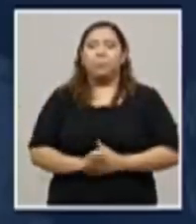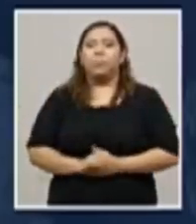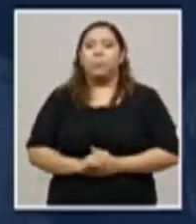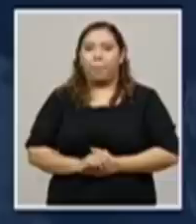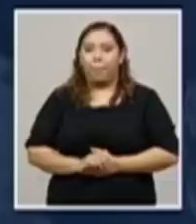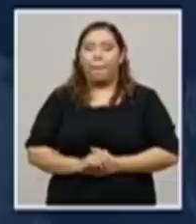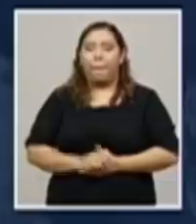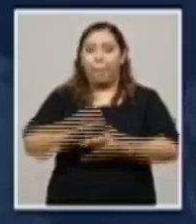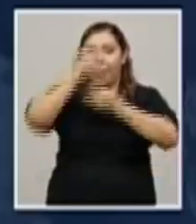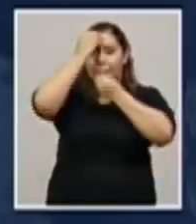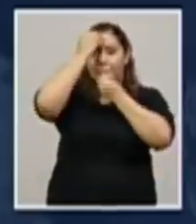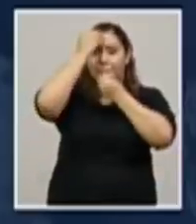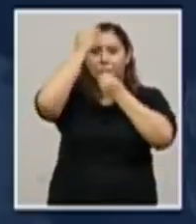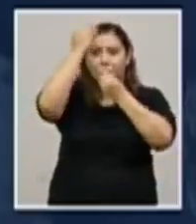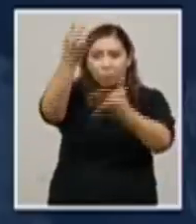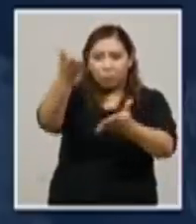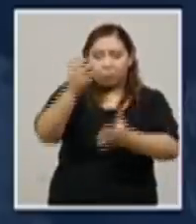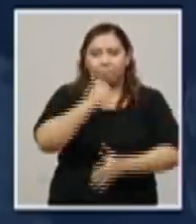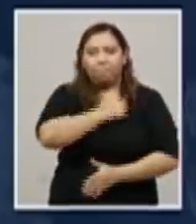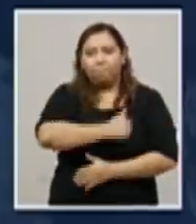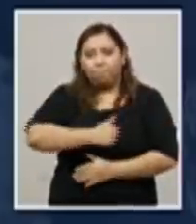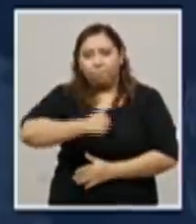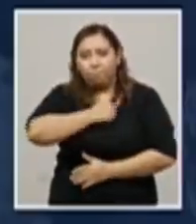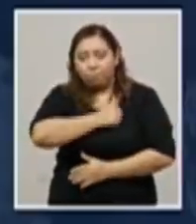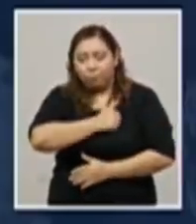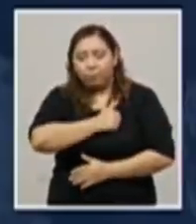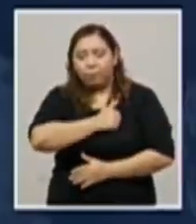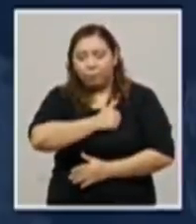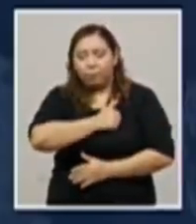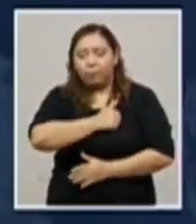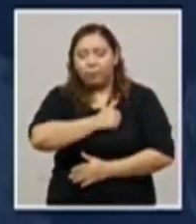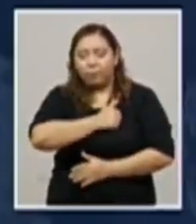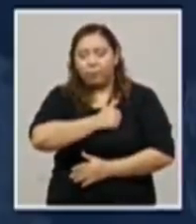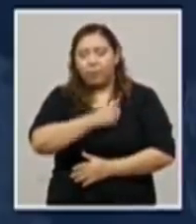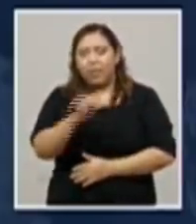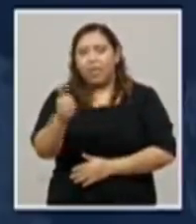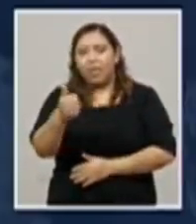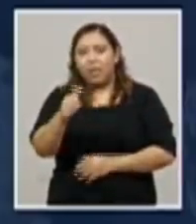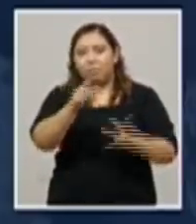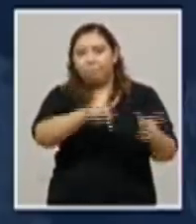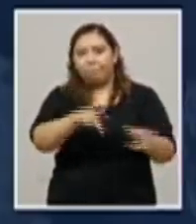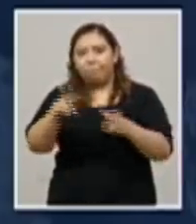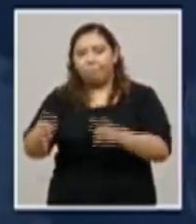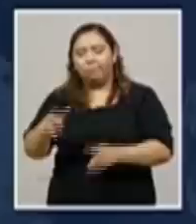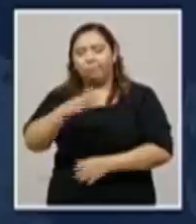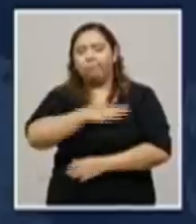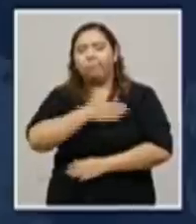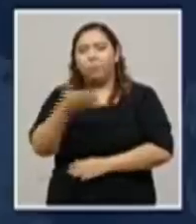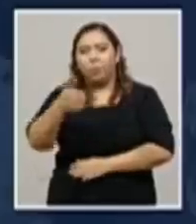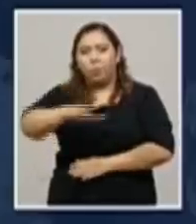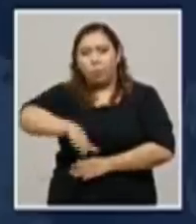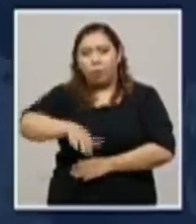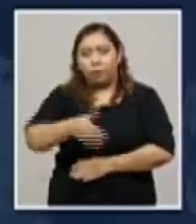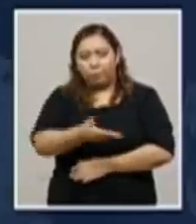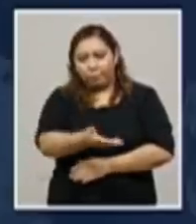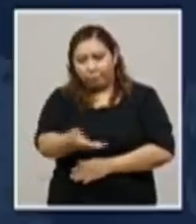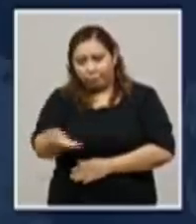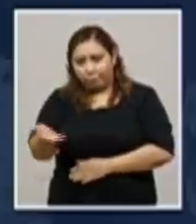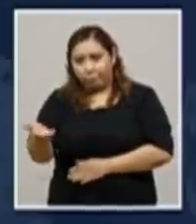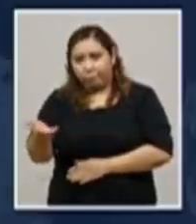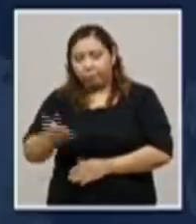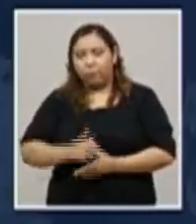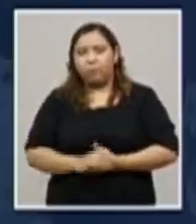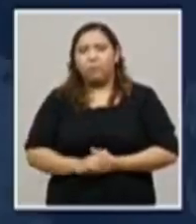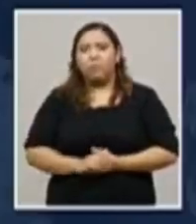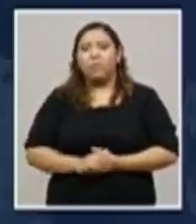Lamentamos profundamente confirmar el fallecimiento de 10 compatriotas por coronavirus. De estos,